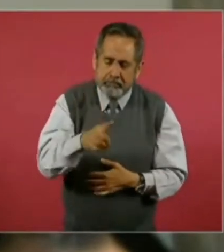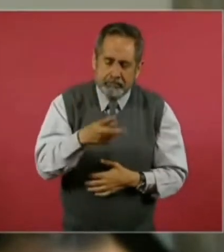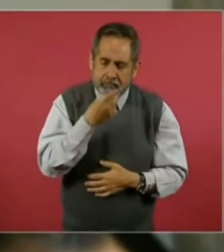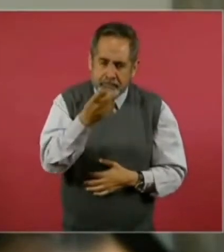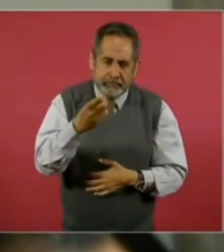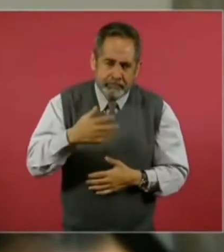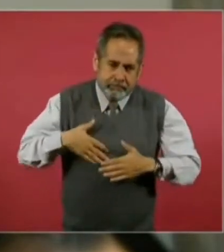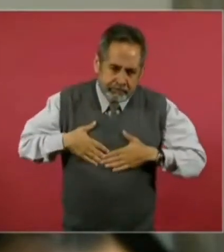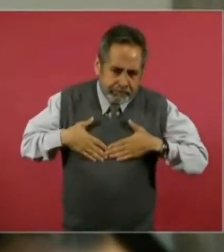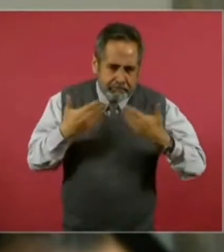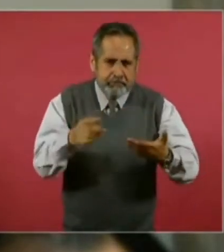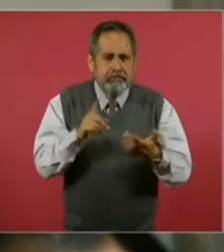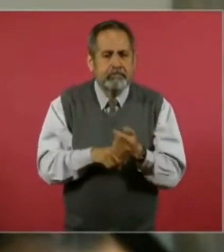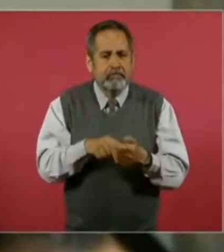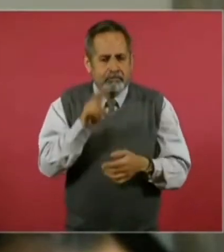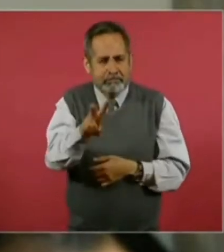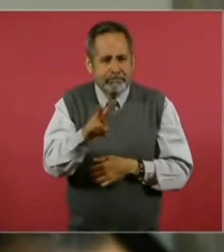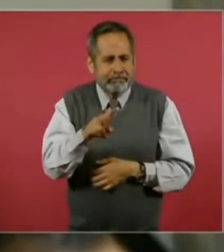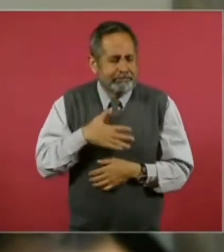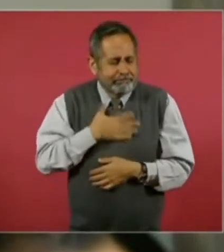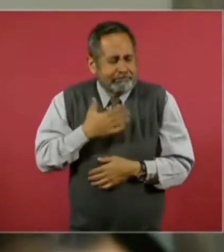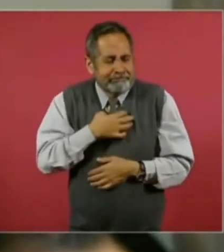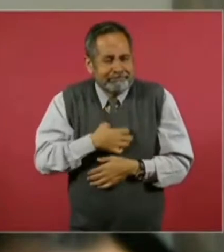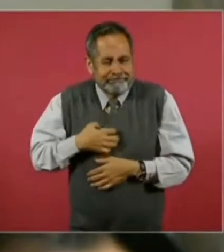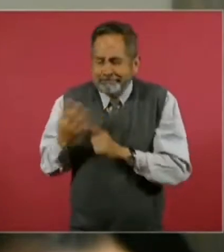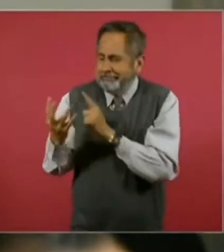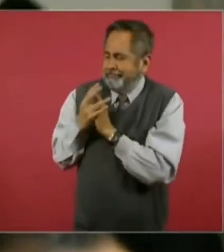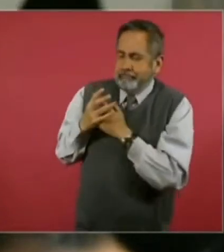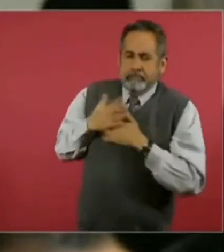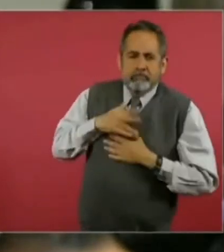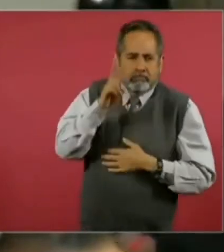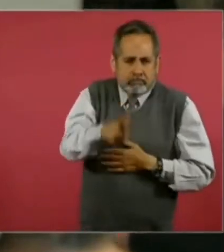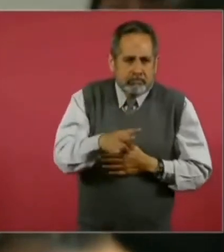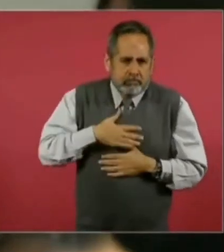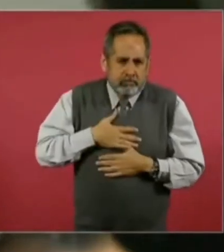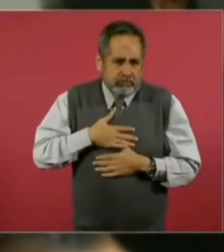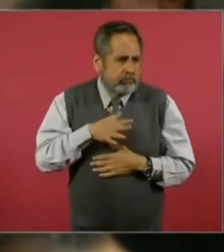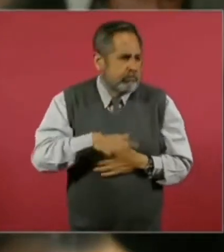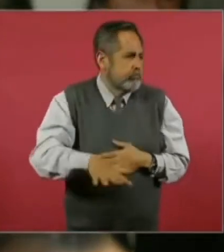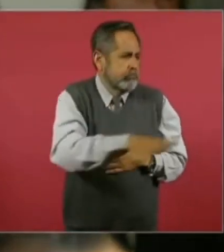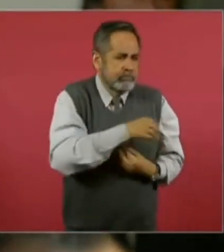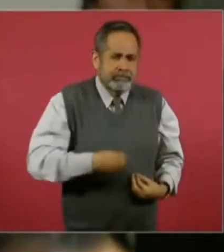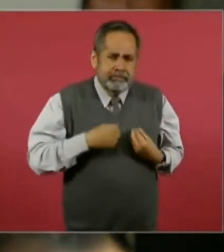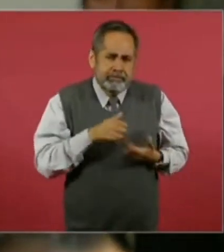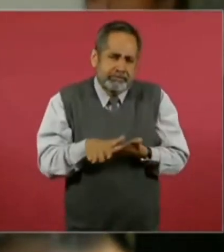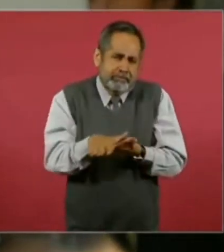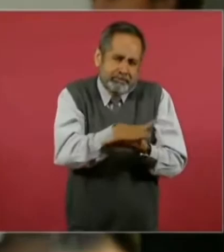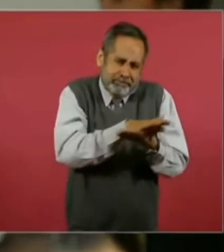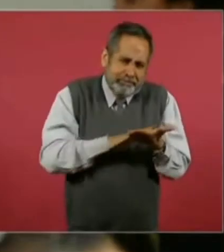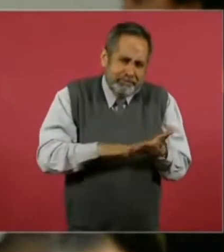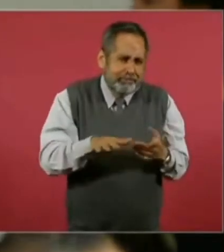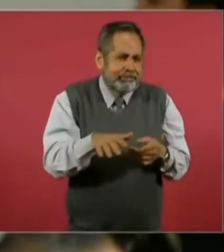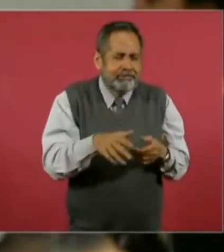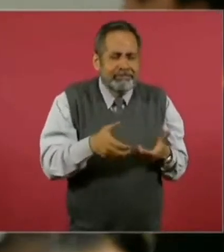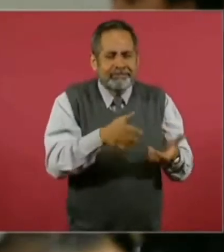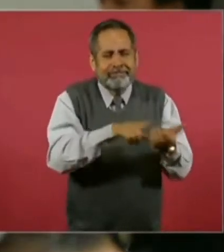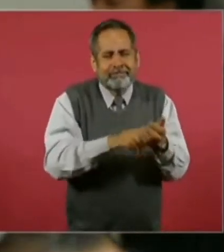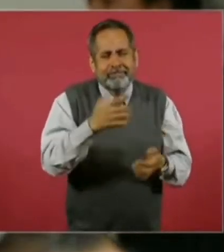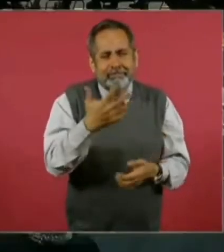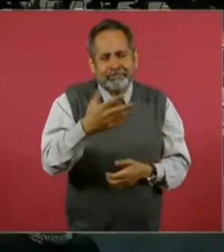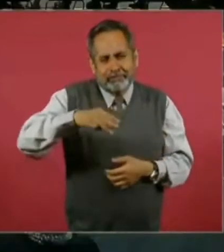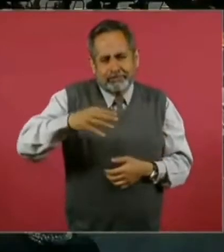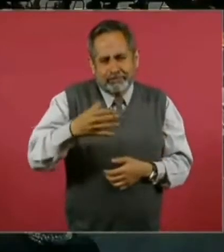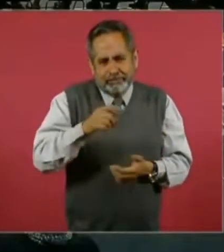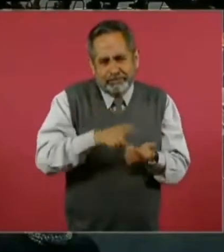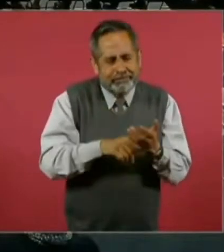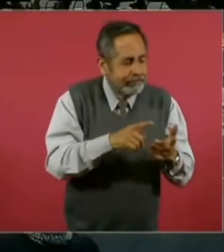debo confesarle que incluso lo disfruto, ¿no? Yo tengo un origen de un barrio popular, allá en Hermosillo, la 5 de mayo, y bueno, pues